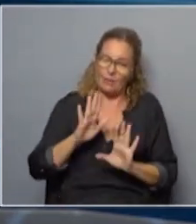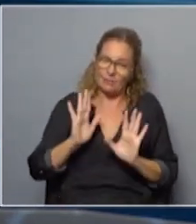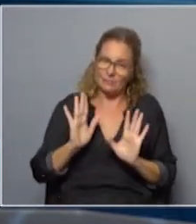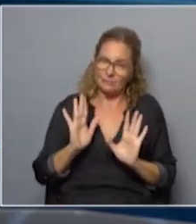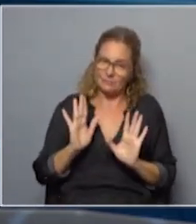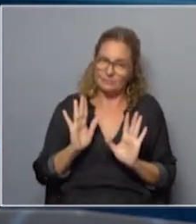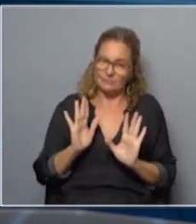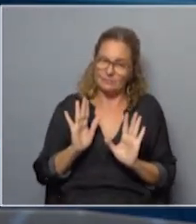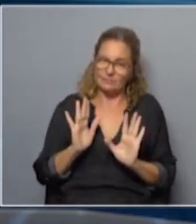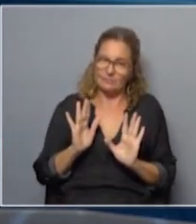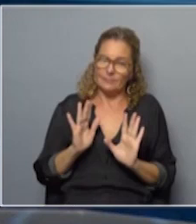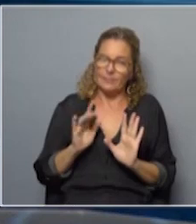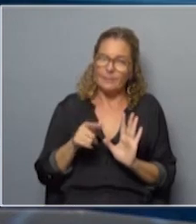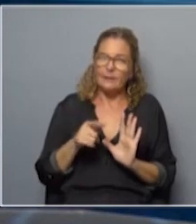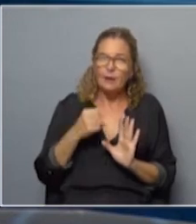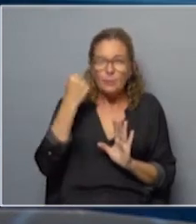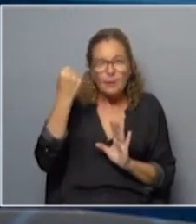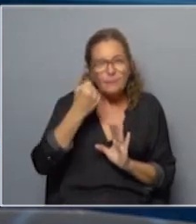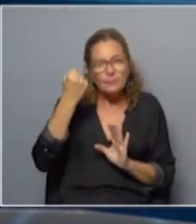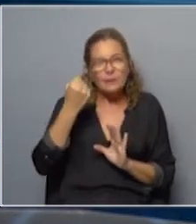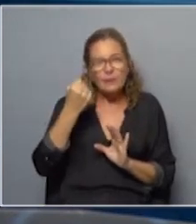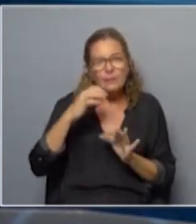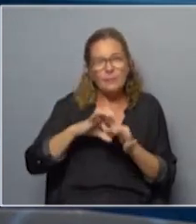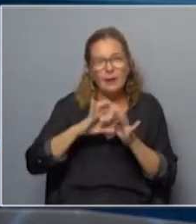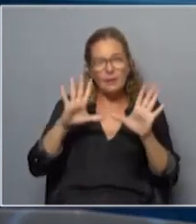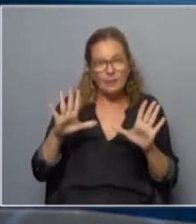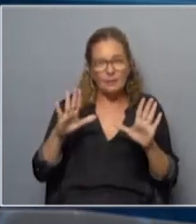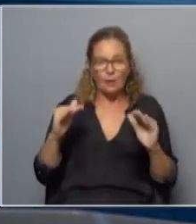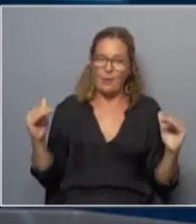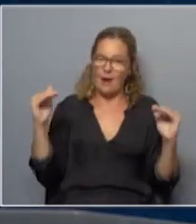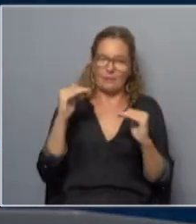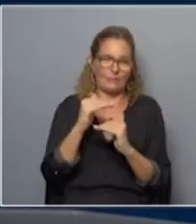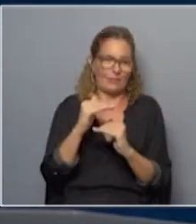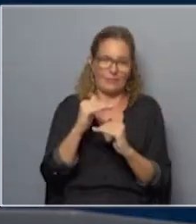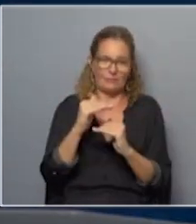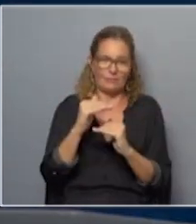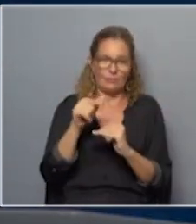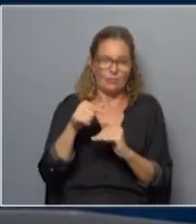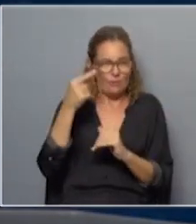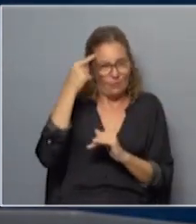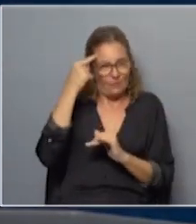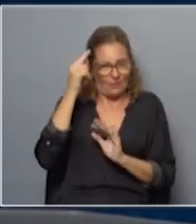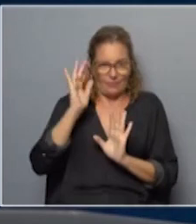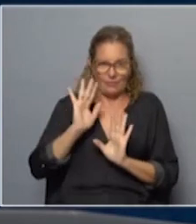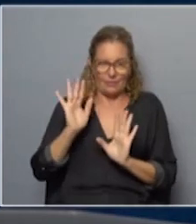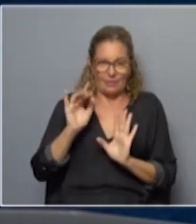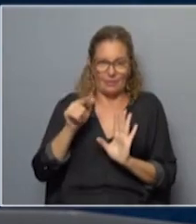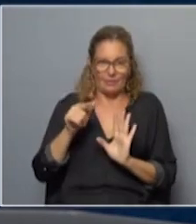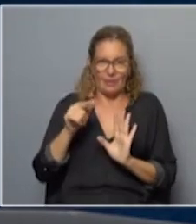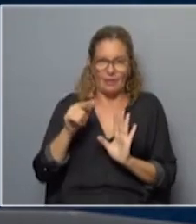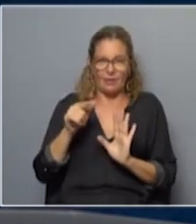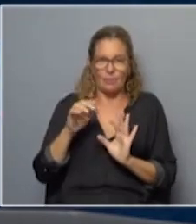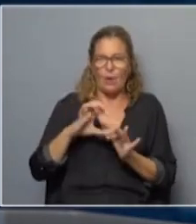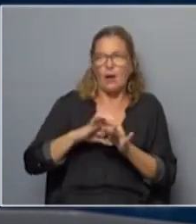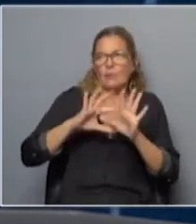Y que la condición fundamental para que haya libertad no es la desigualdad. Yo no creo que en esa máxima del